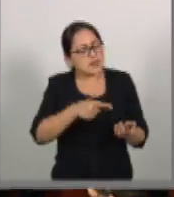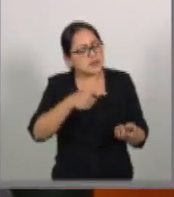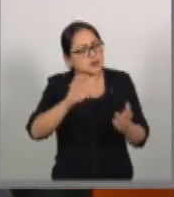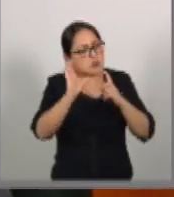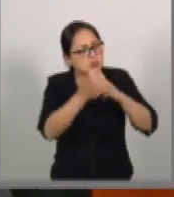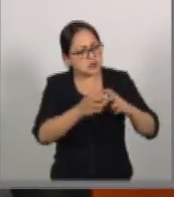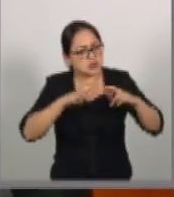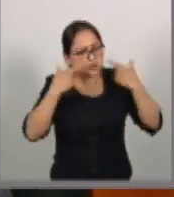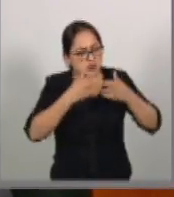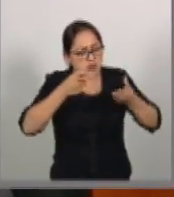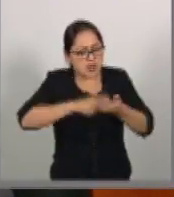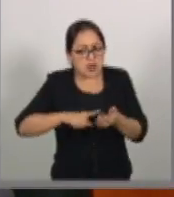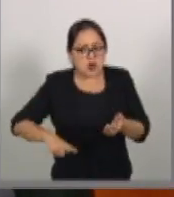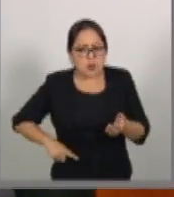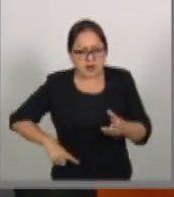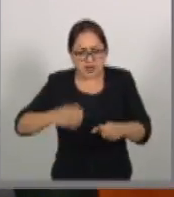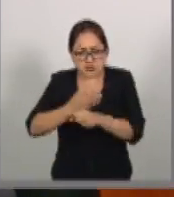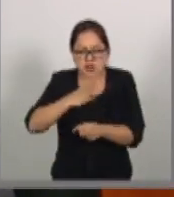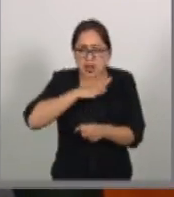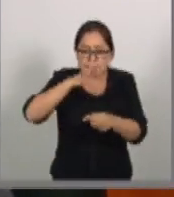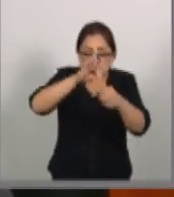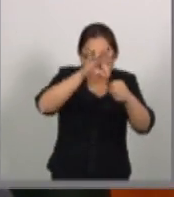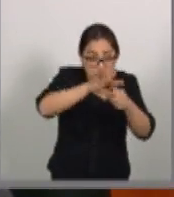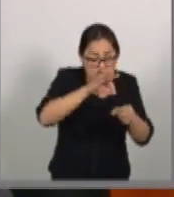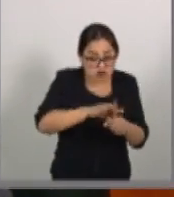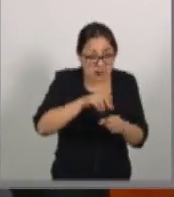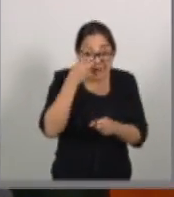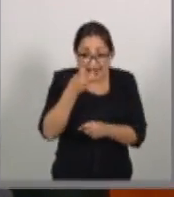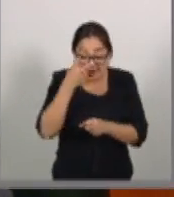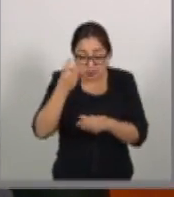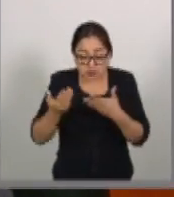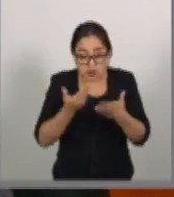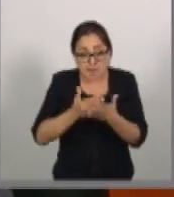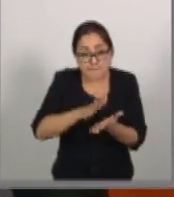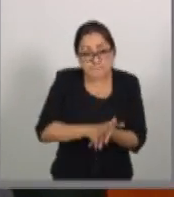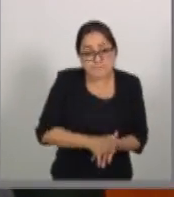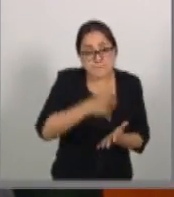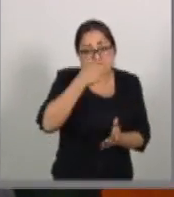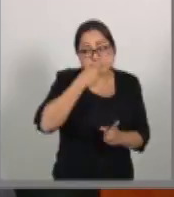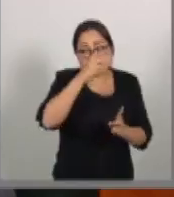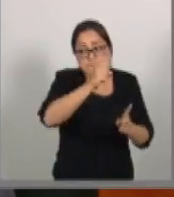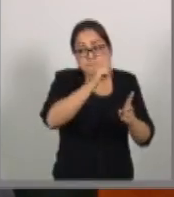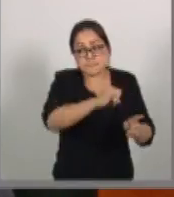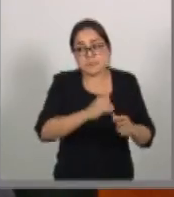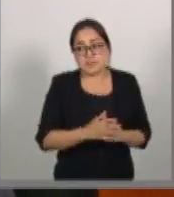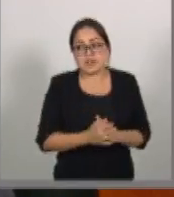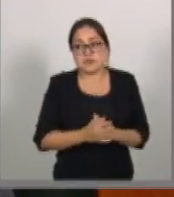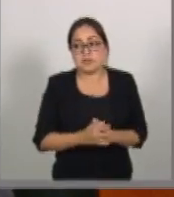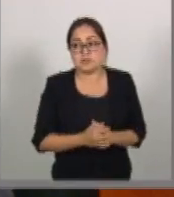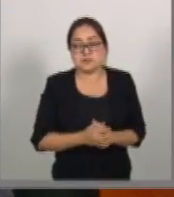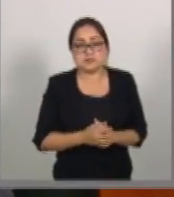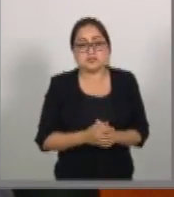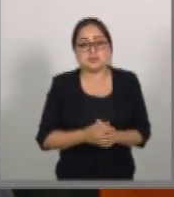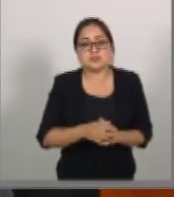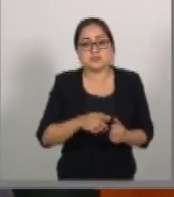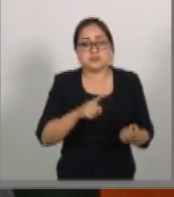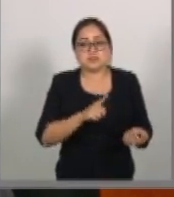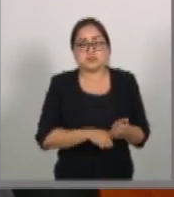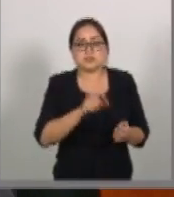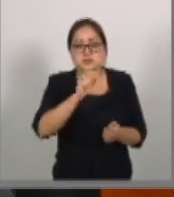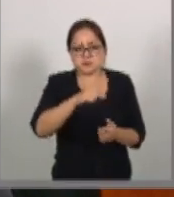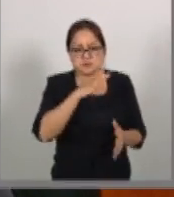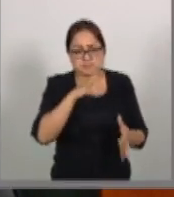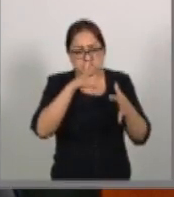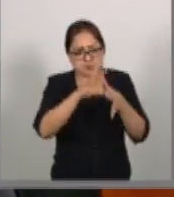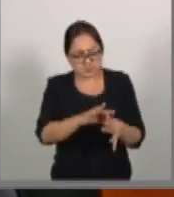Comisión de Gobernación hubo votación y ahí fue donde se tuvo la mayoría en favor de la minuta del Senado. Entonces tiene que informar la